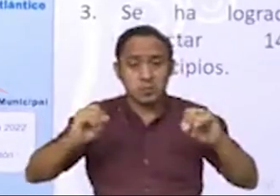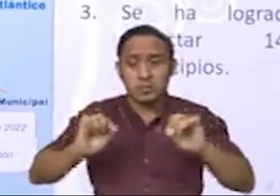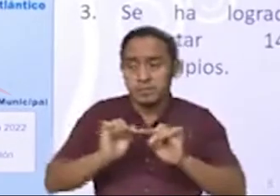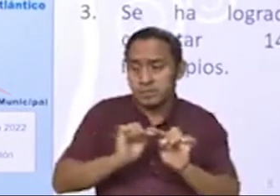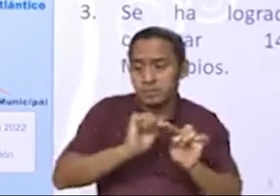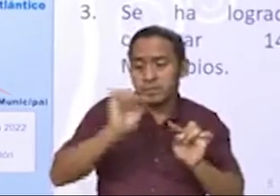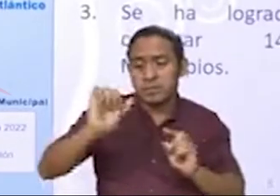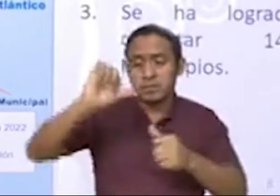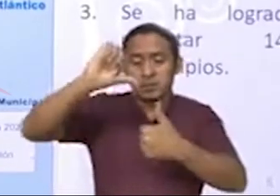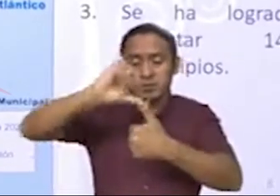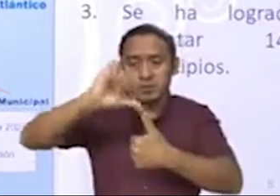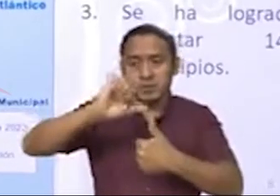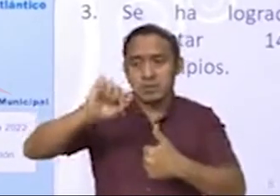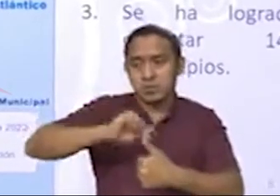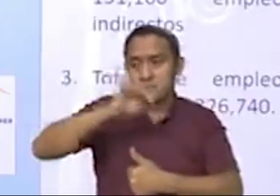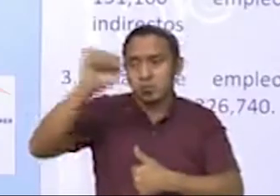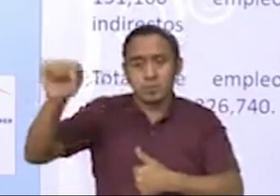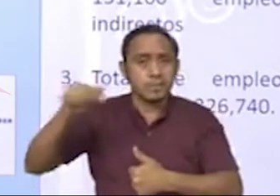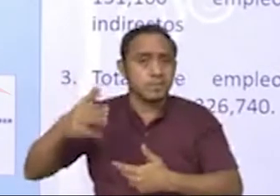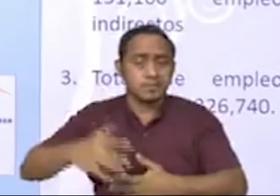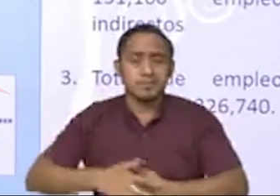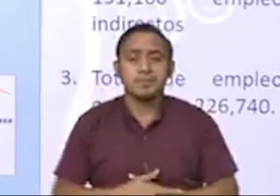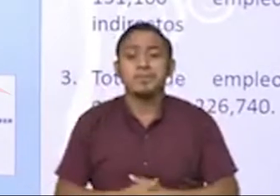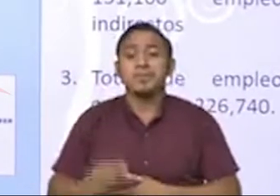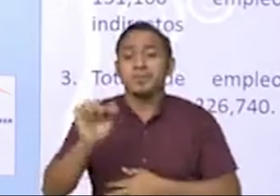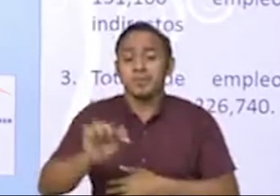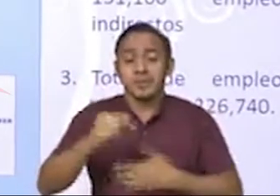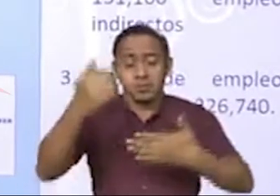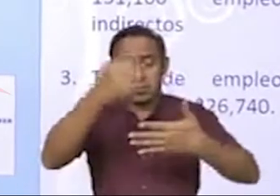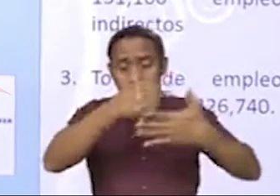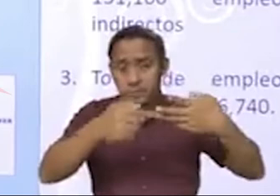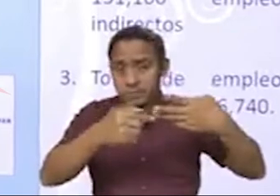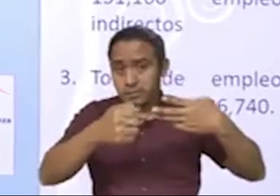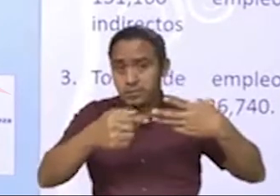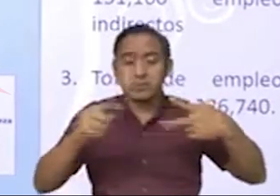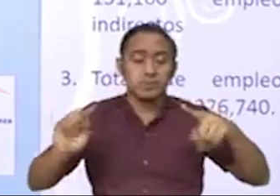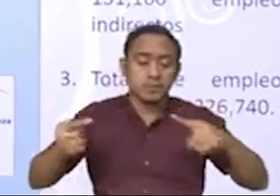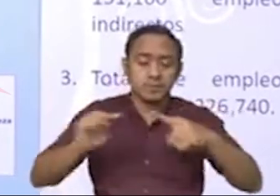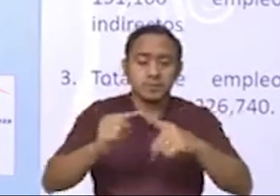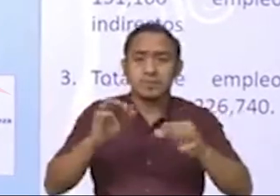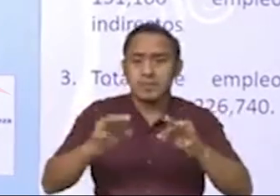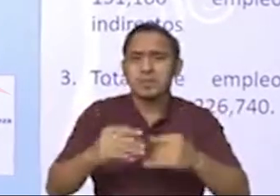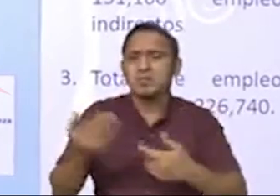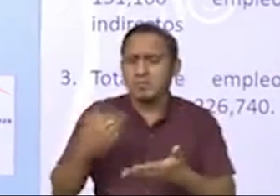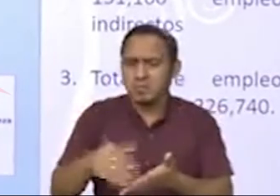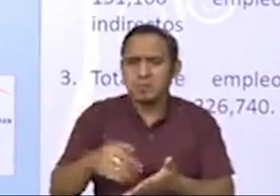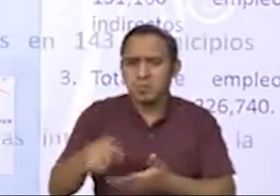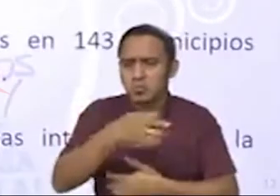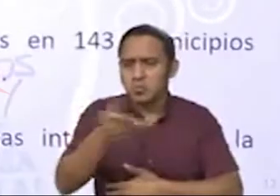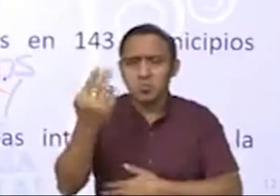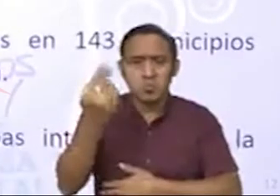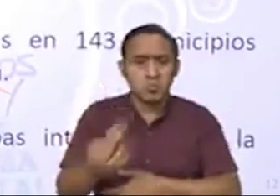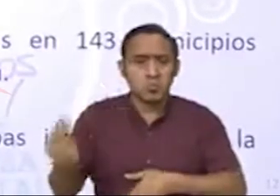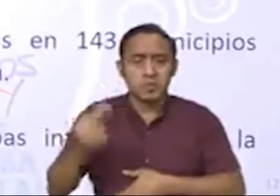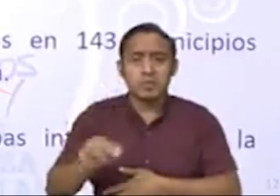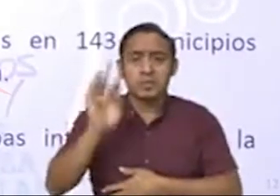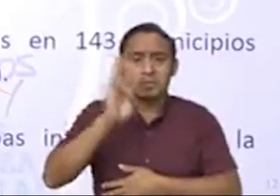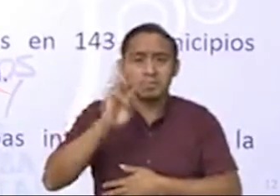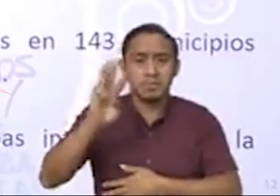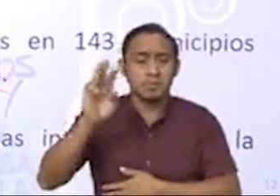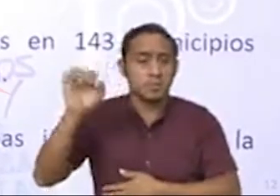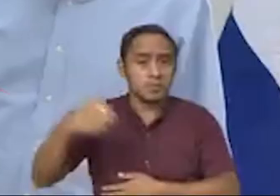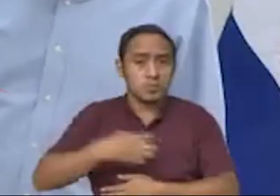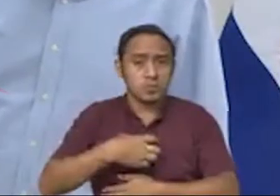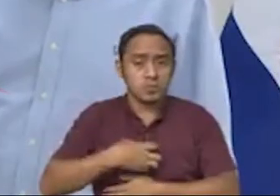centroamericana. En los próximos días, las demás instituciones estarán presentando sus mapas donde se reflejan los retos y